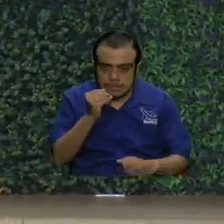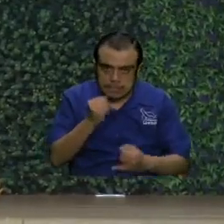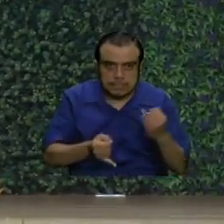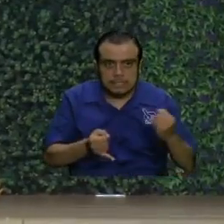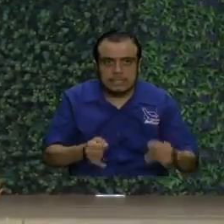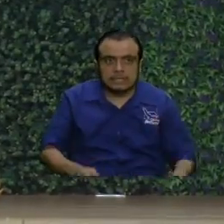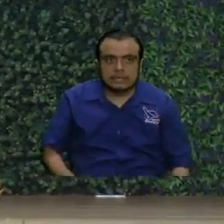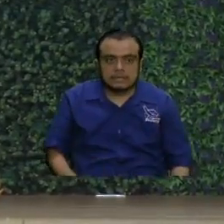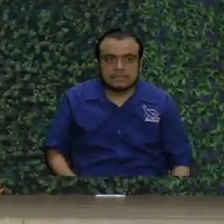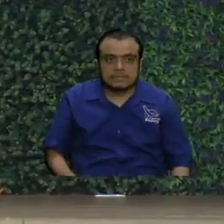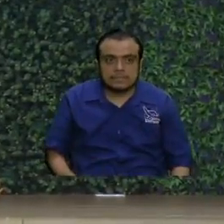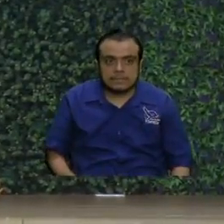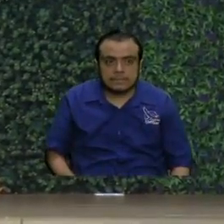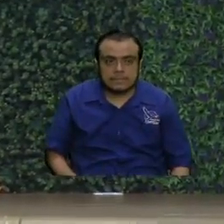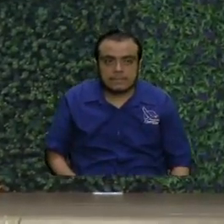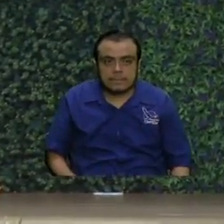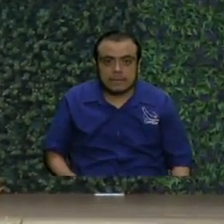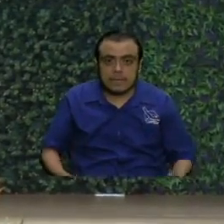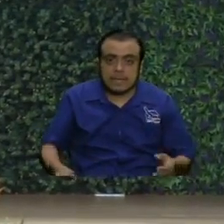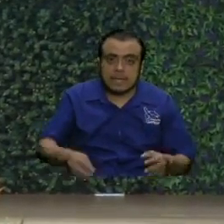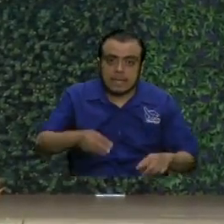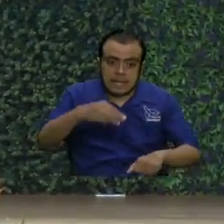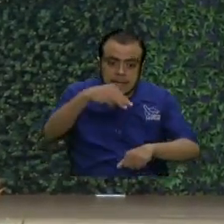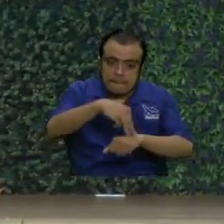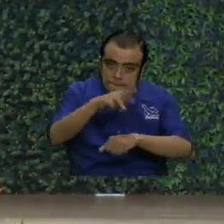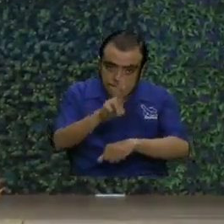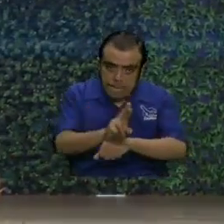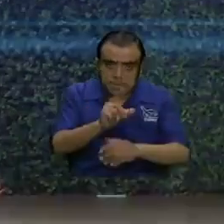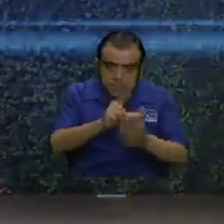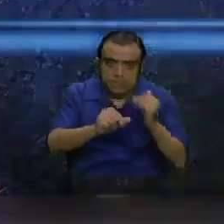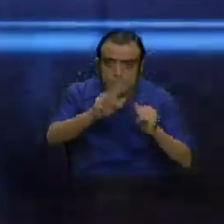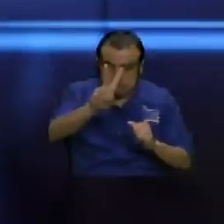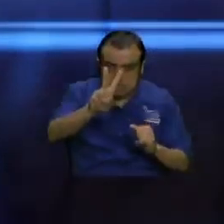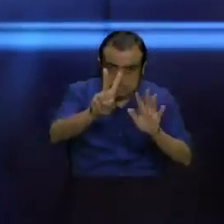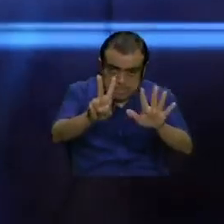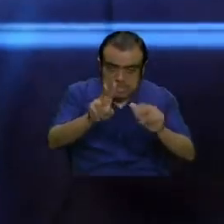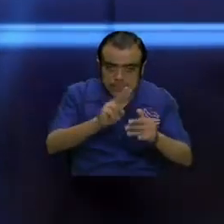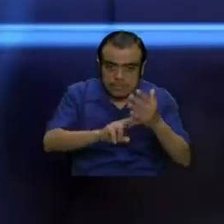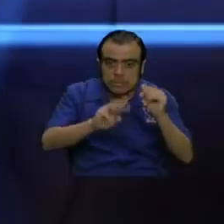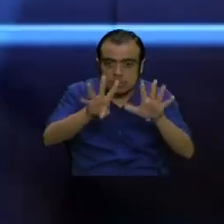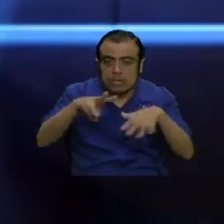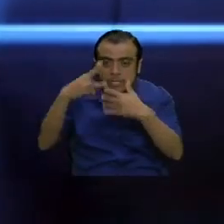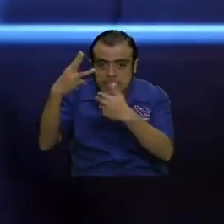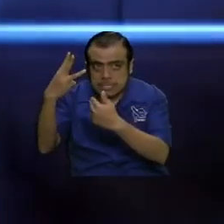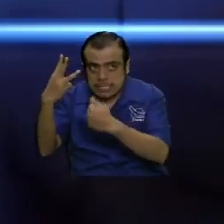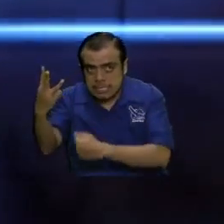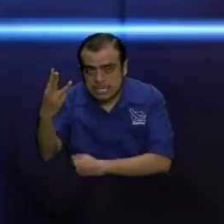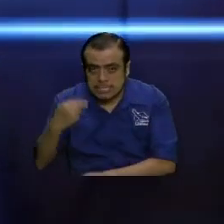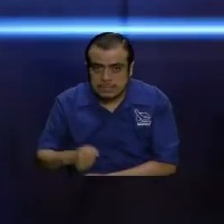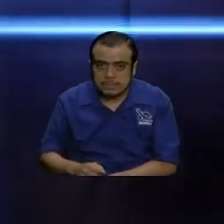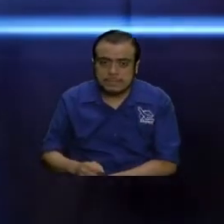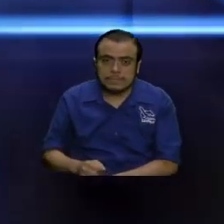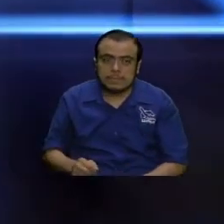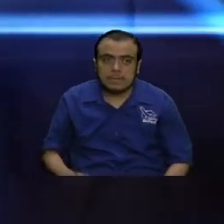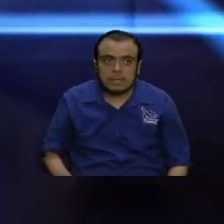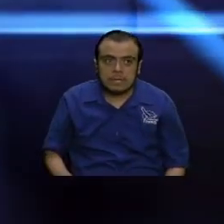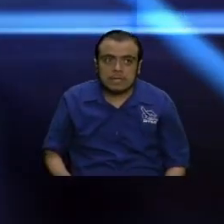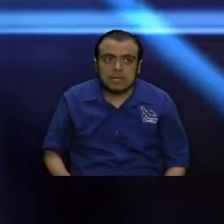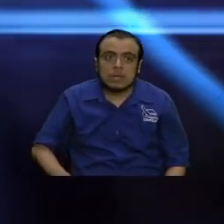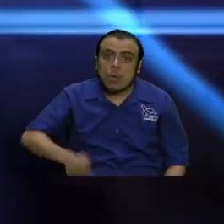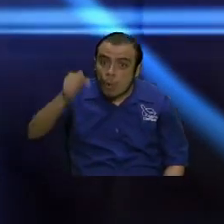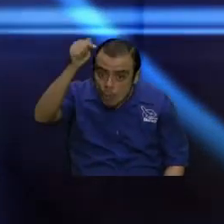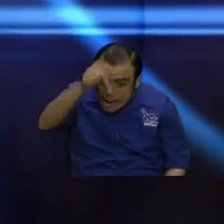pero mire lo que dice Marcos capítulo 7 versículo 13 en esta palabra en esta versión con estas